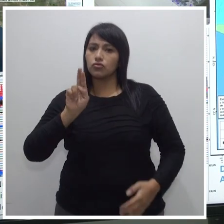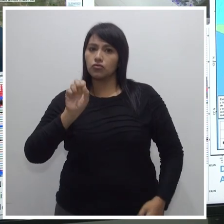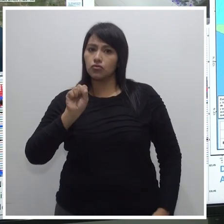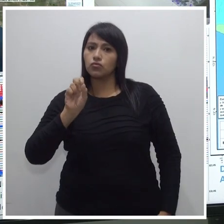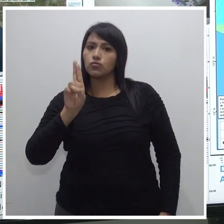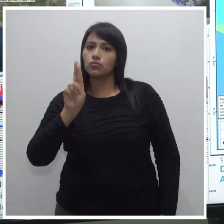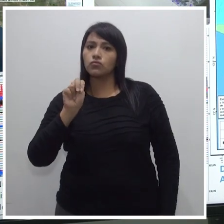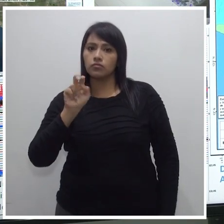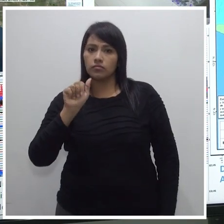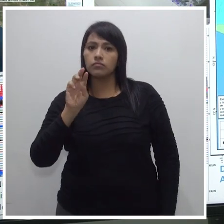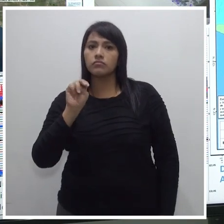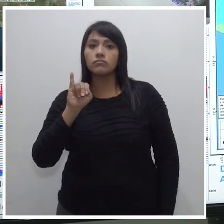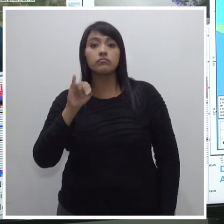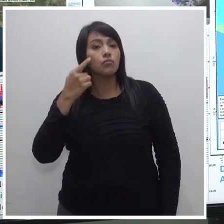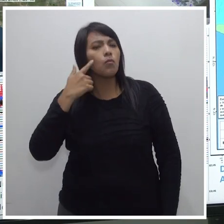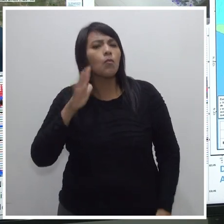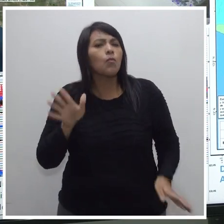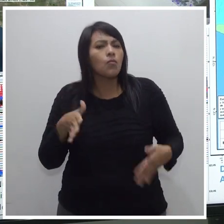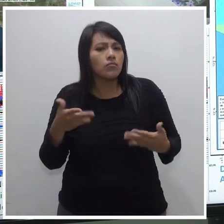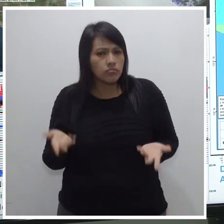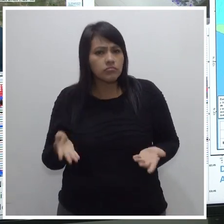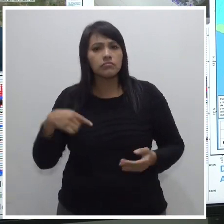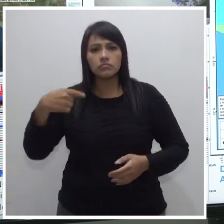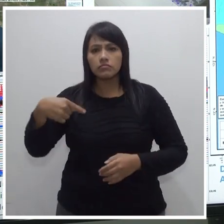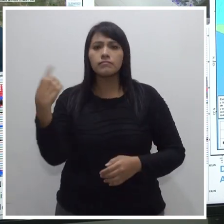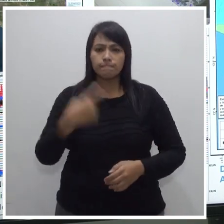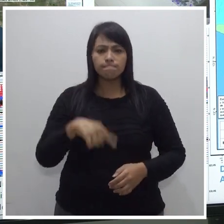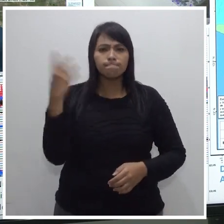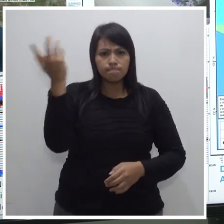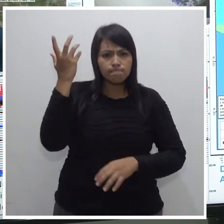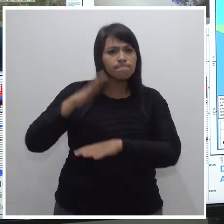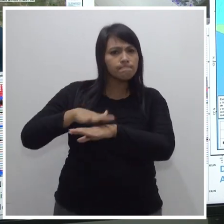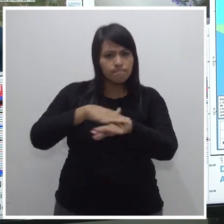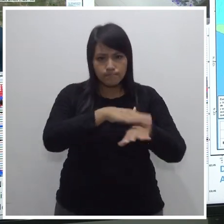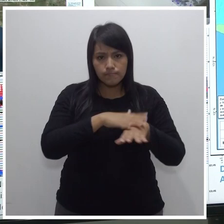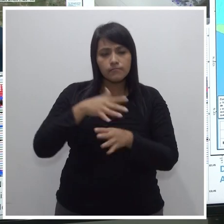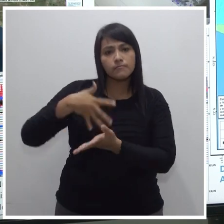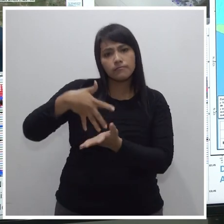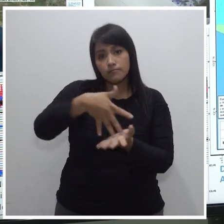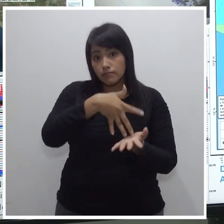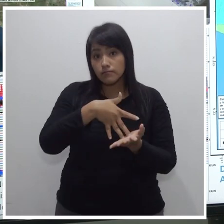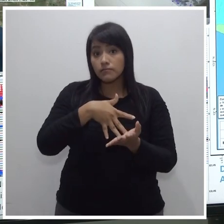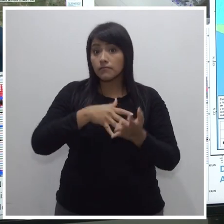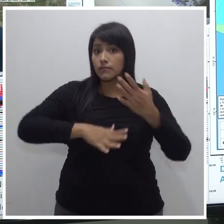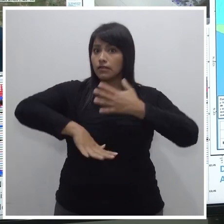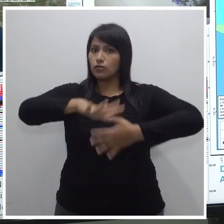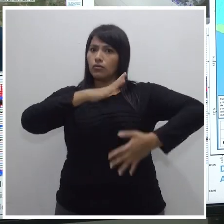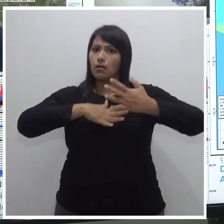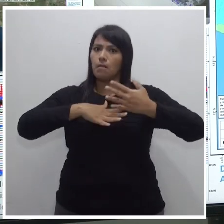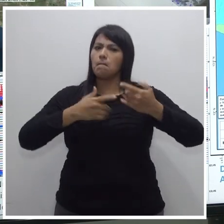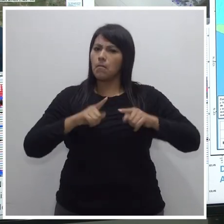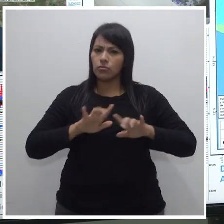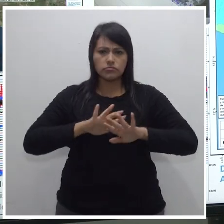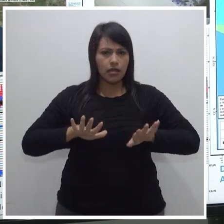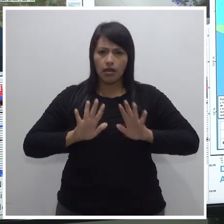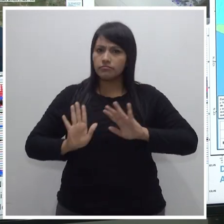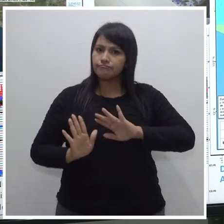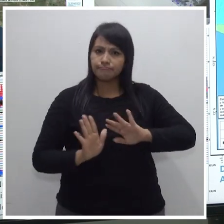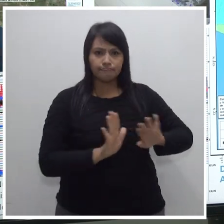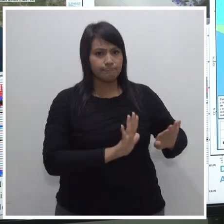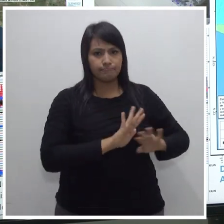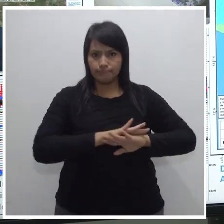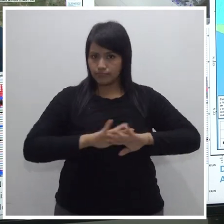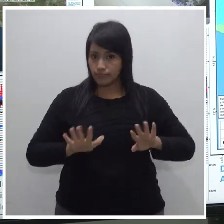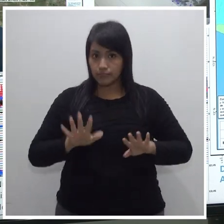sismo arriba de 6.5 debe alertarse a la población sobre posibilidades de tsunami. Esto ya se descartó, no hubo